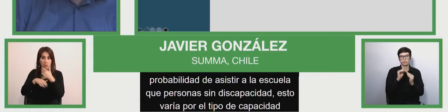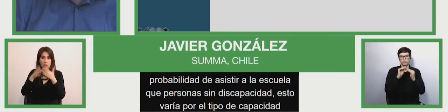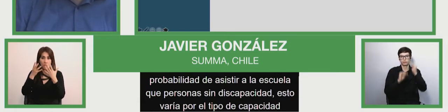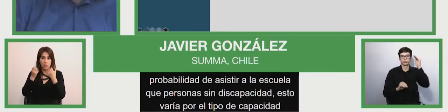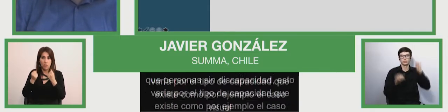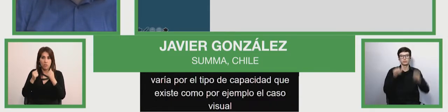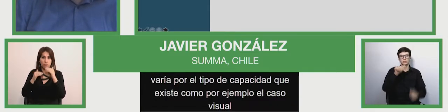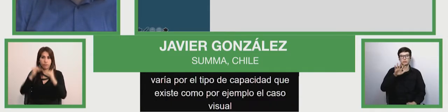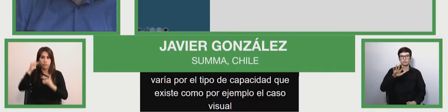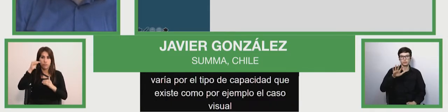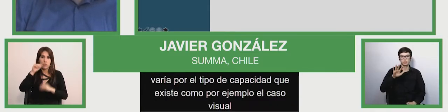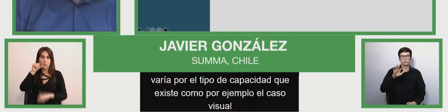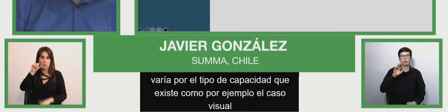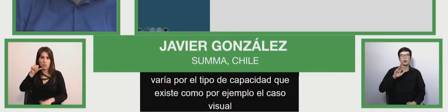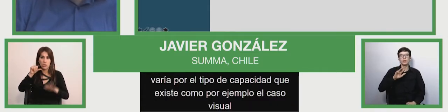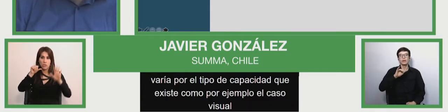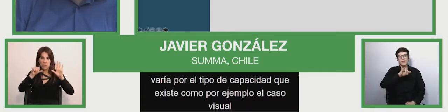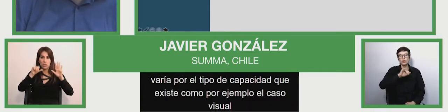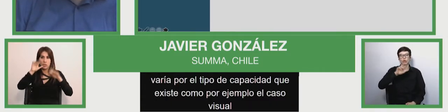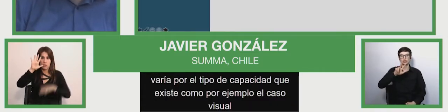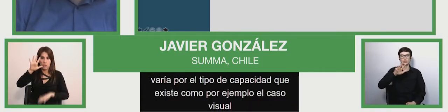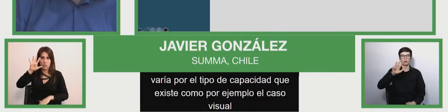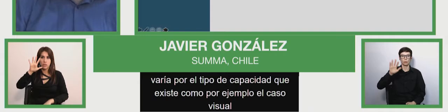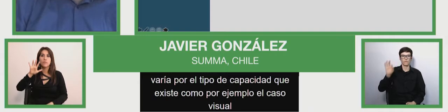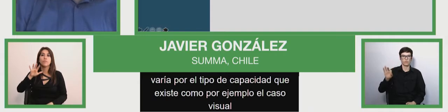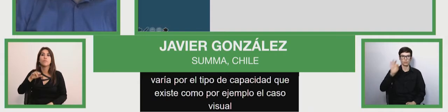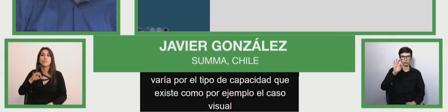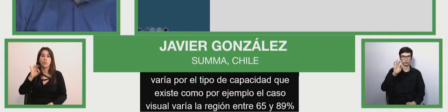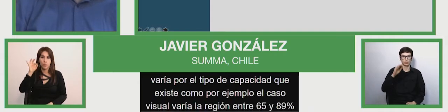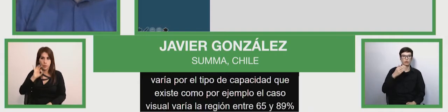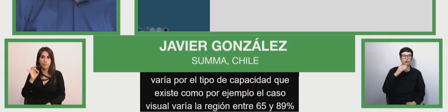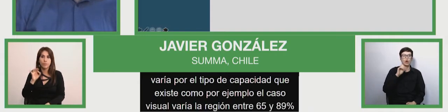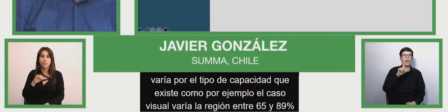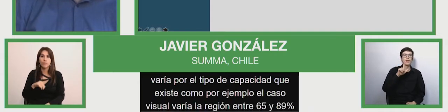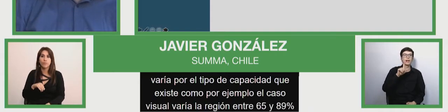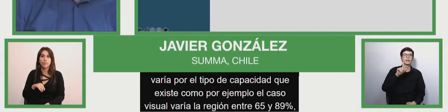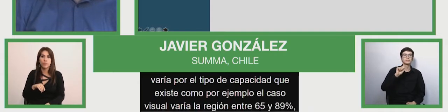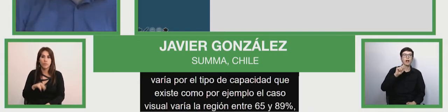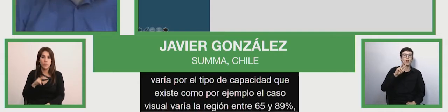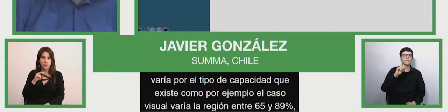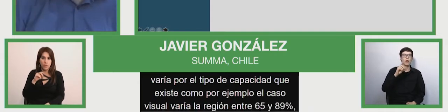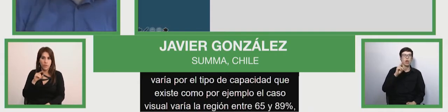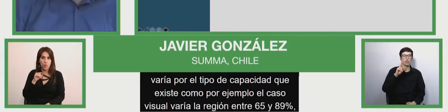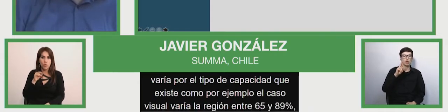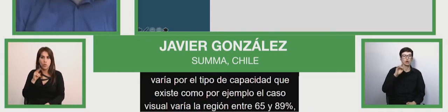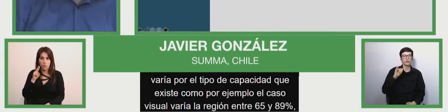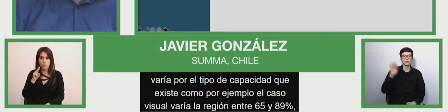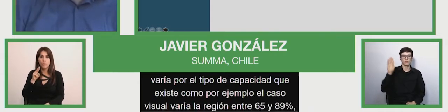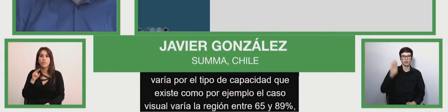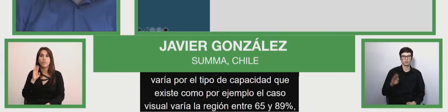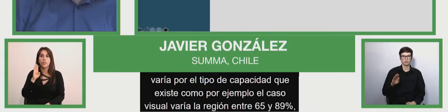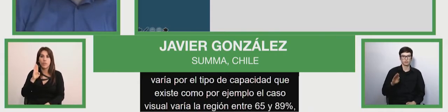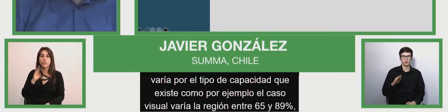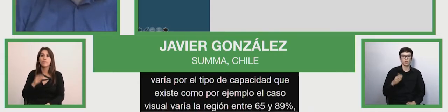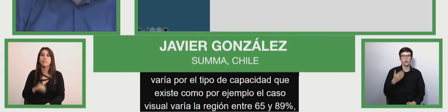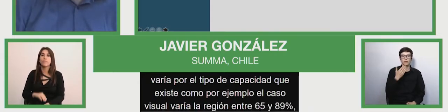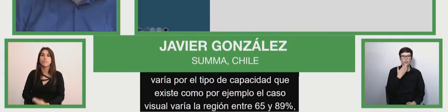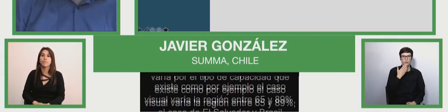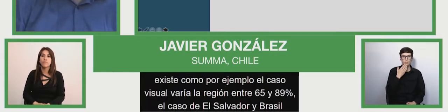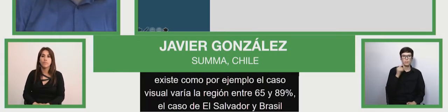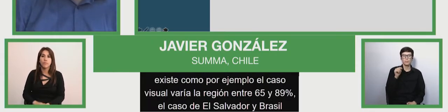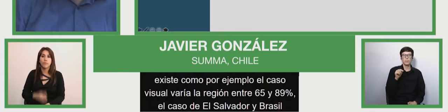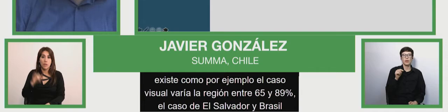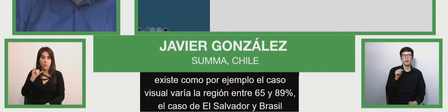89%, en el caso, es cierto?, del Salvador y Brasil. La asistencia, en el caso de discapacidad